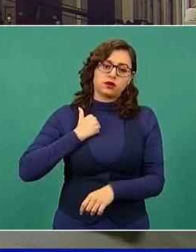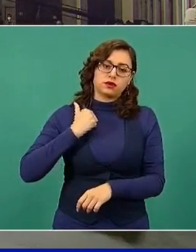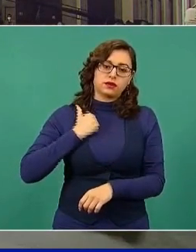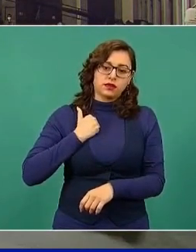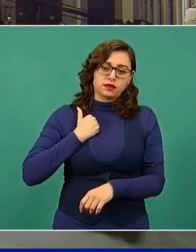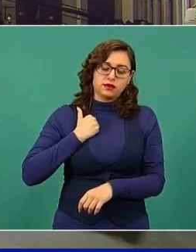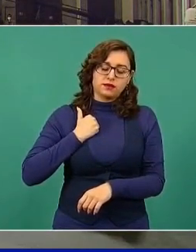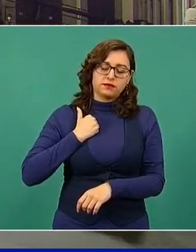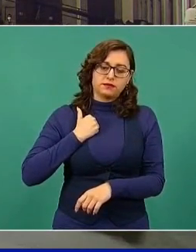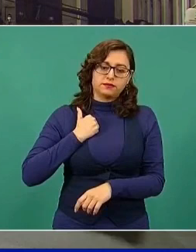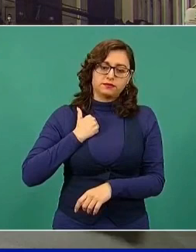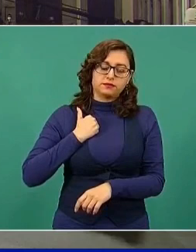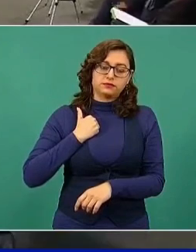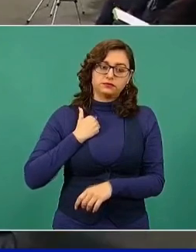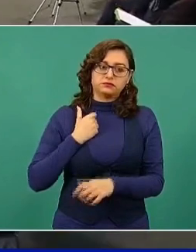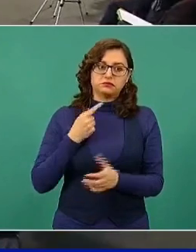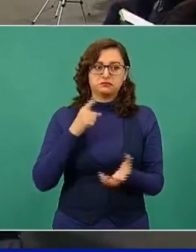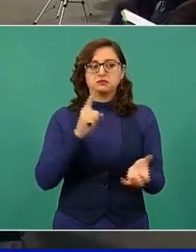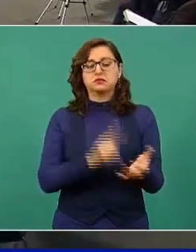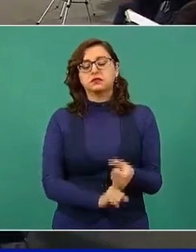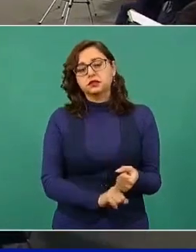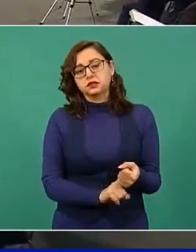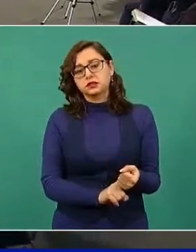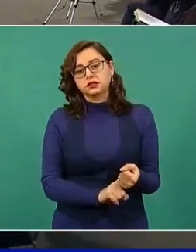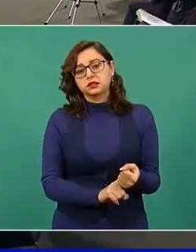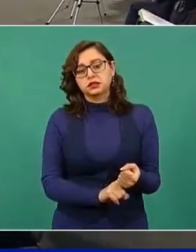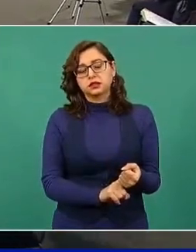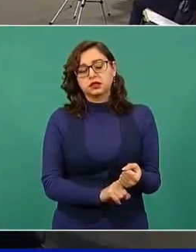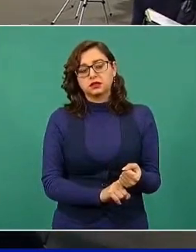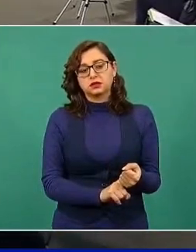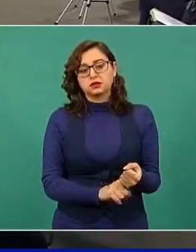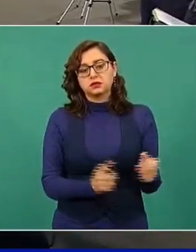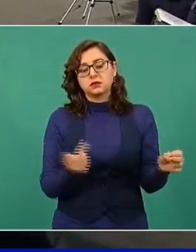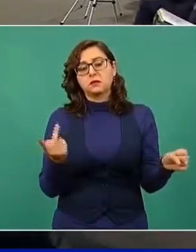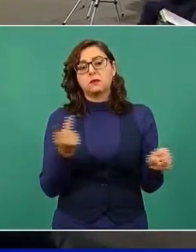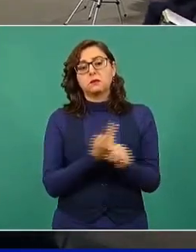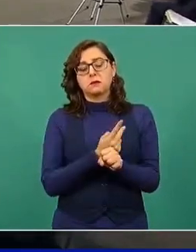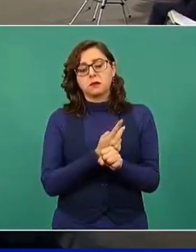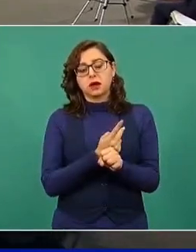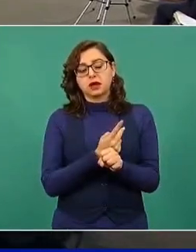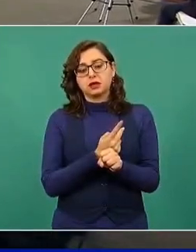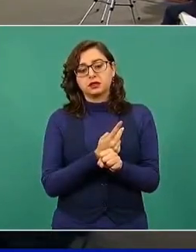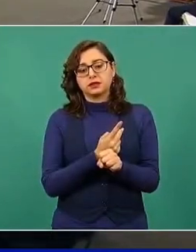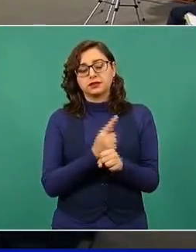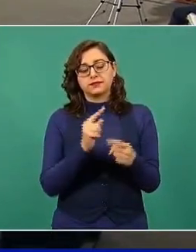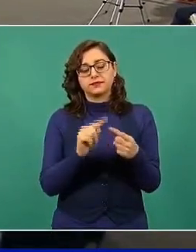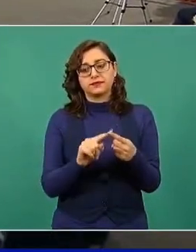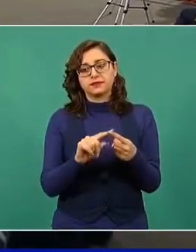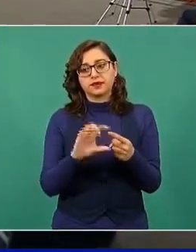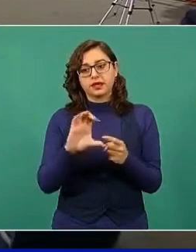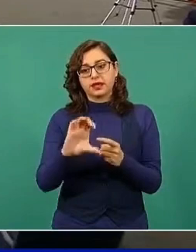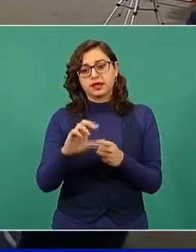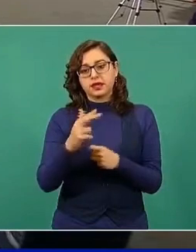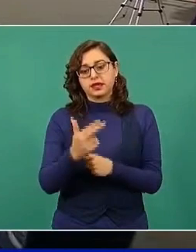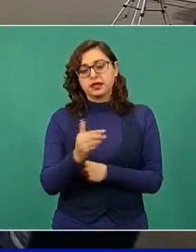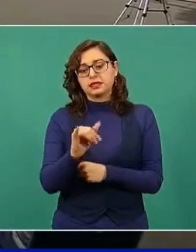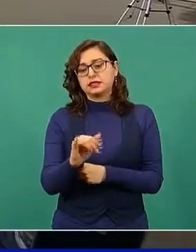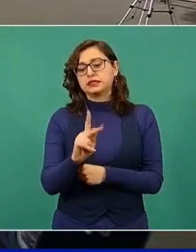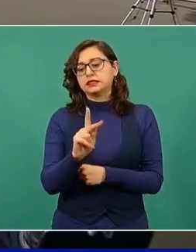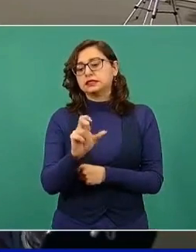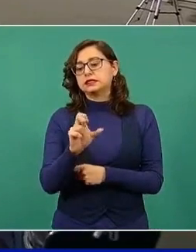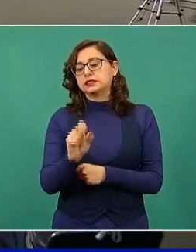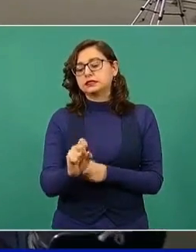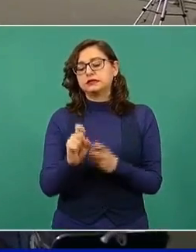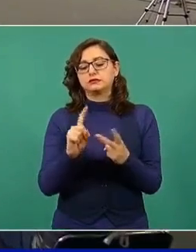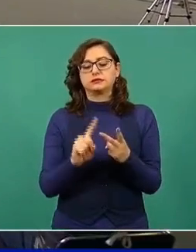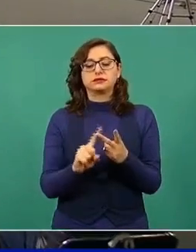microchips y semiconductores, que no sólo ha parado la industria